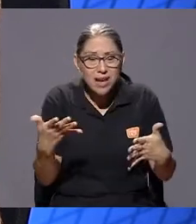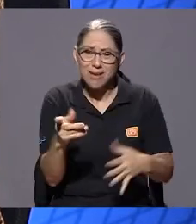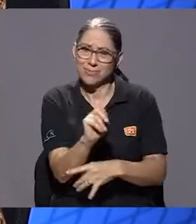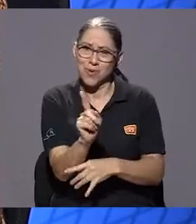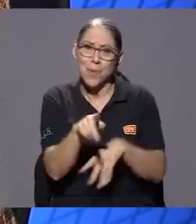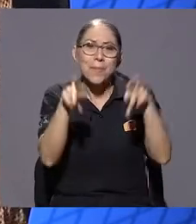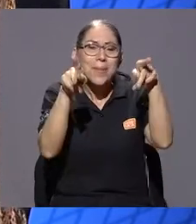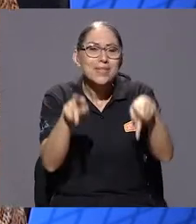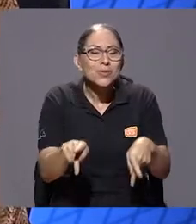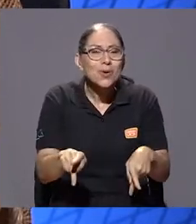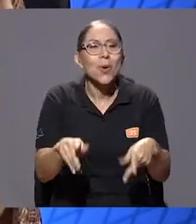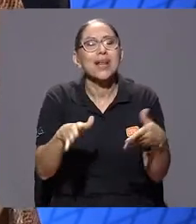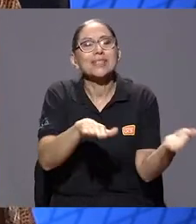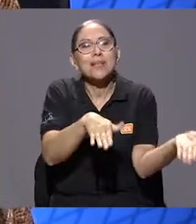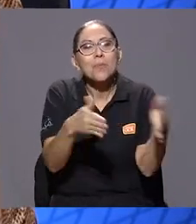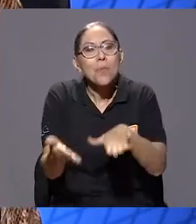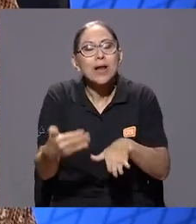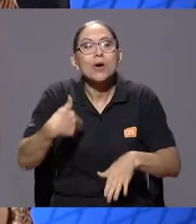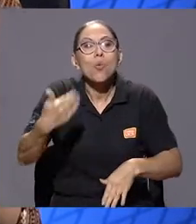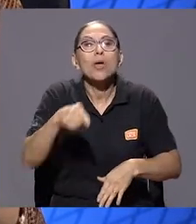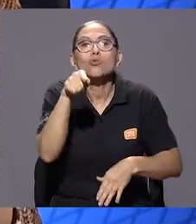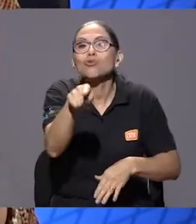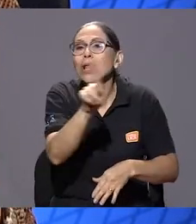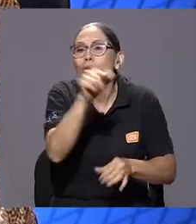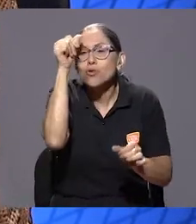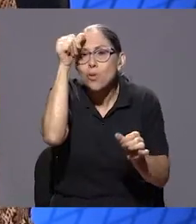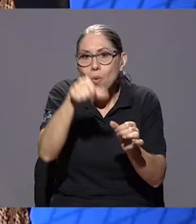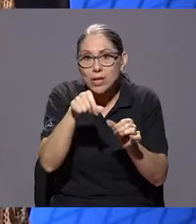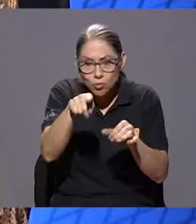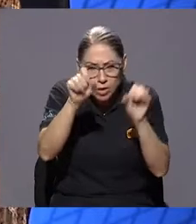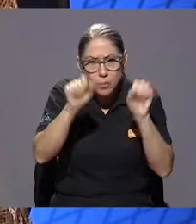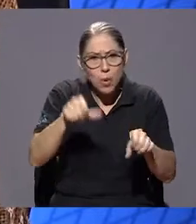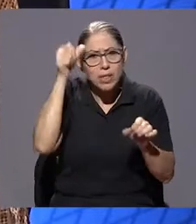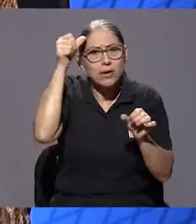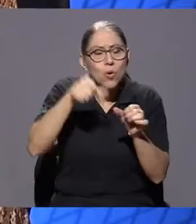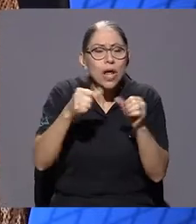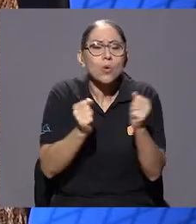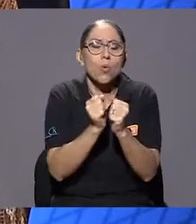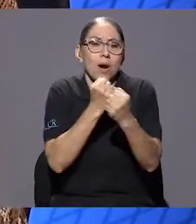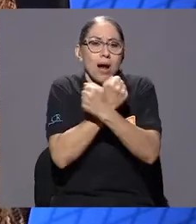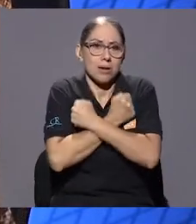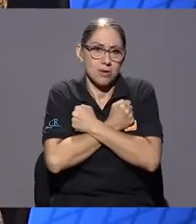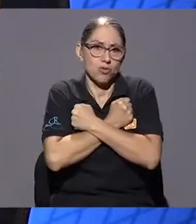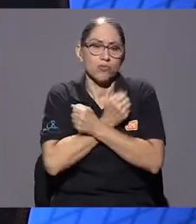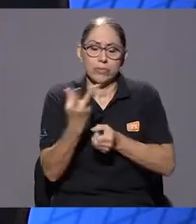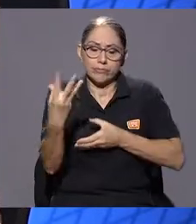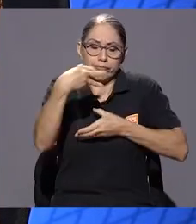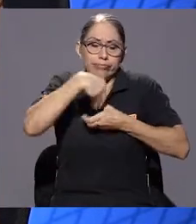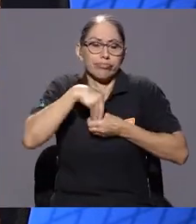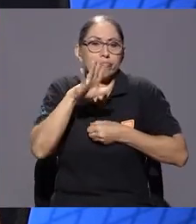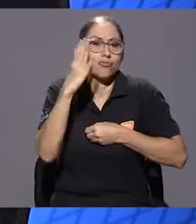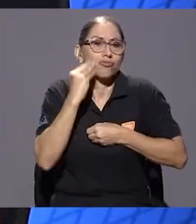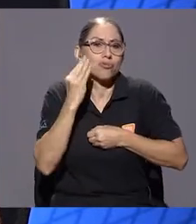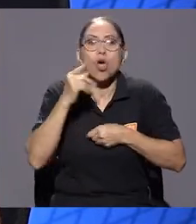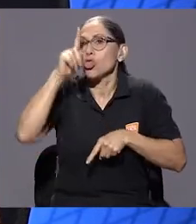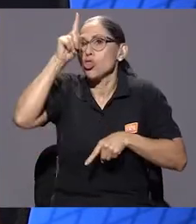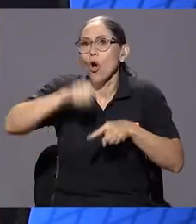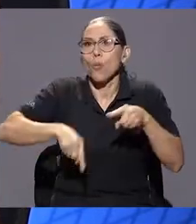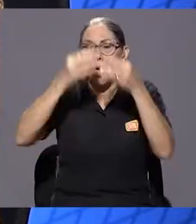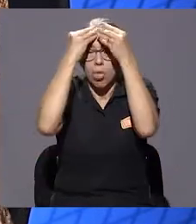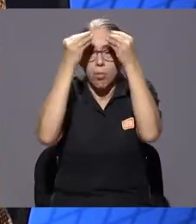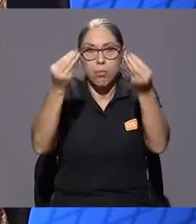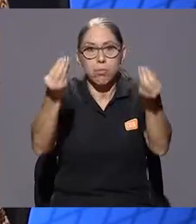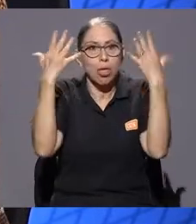realmente poder decir, ok, lo recuerdo con cariño, es parte de mi historia, no lo puedo simplemente borrar o arrancar de raíz, ¿verdad? Aunque quisiéramos en algún momento,